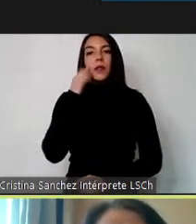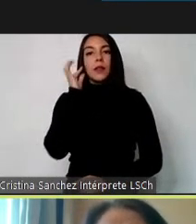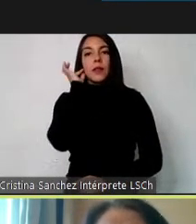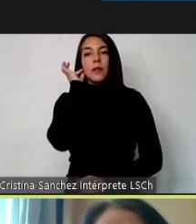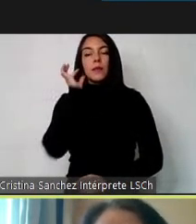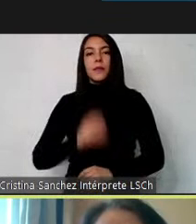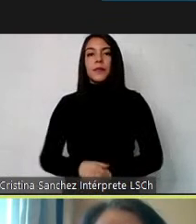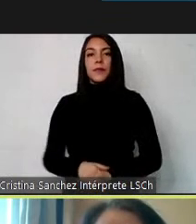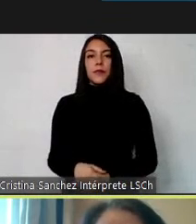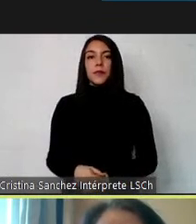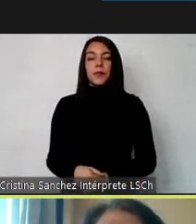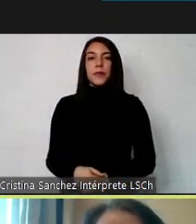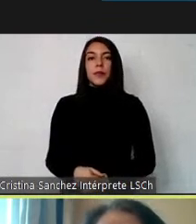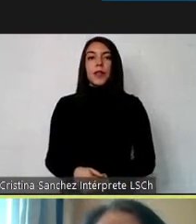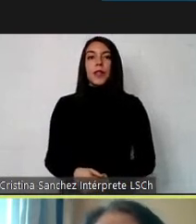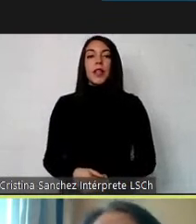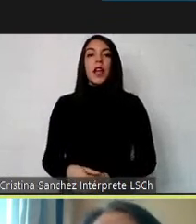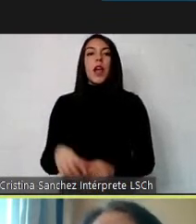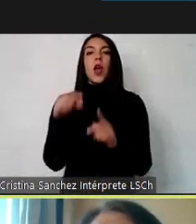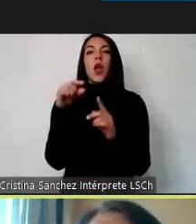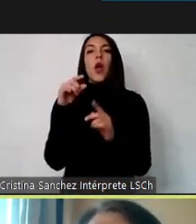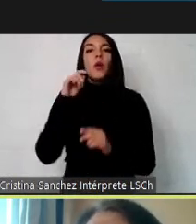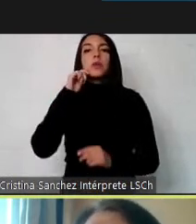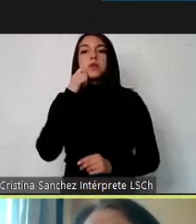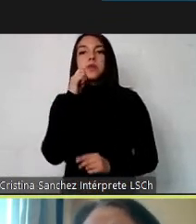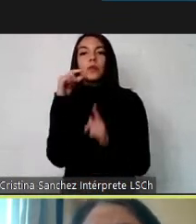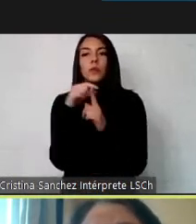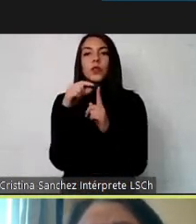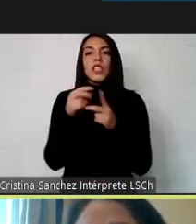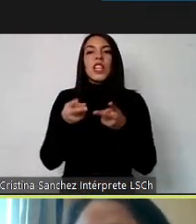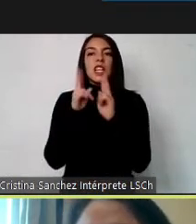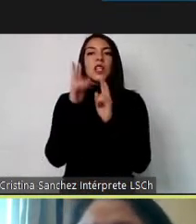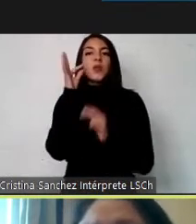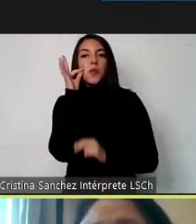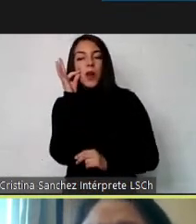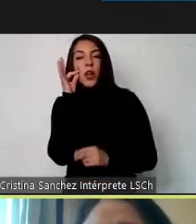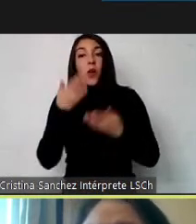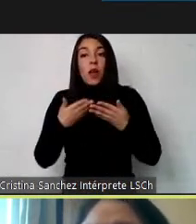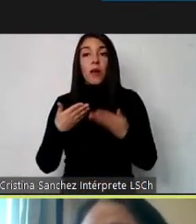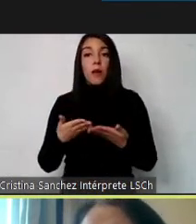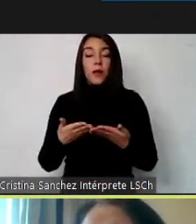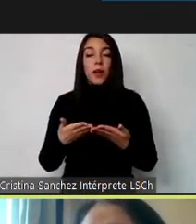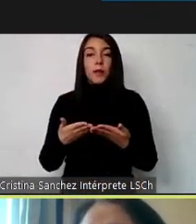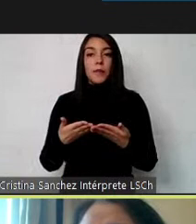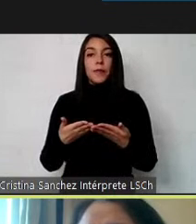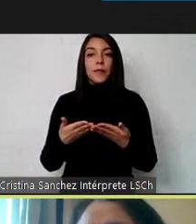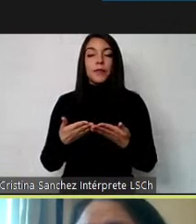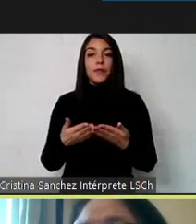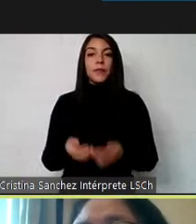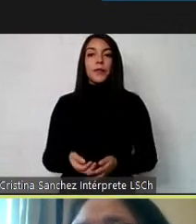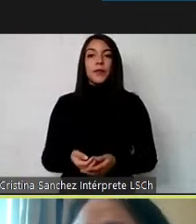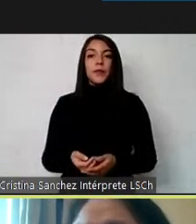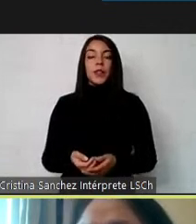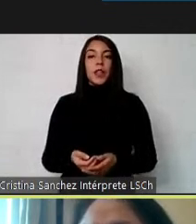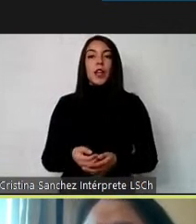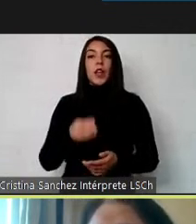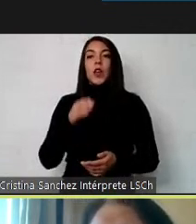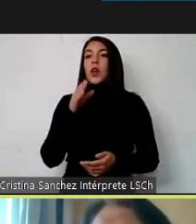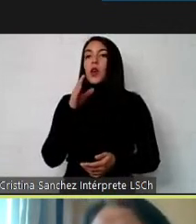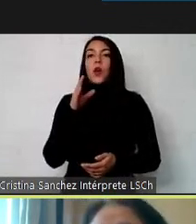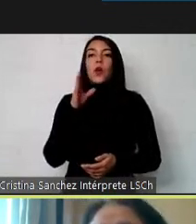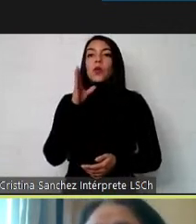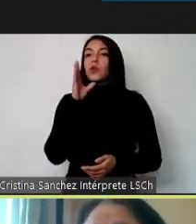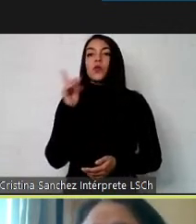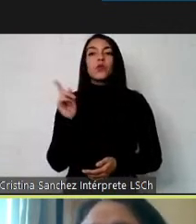Entonces, el concepto de derecho humano, dice Arias, en la actualidad no se está llevando a cabo, no se está